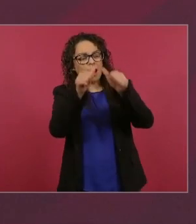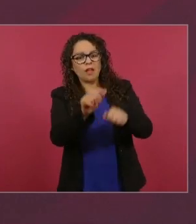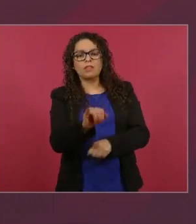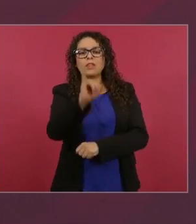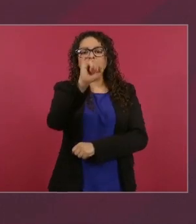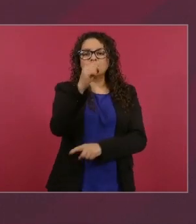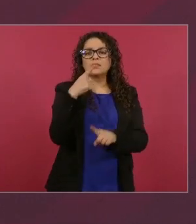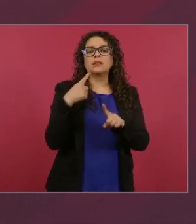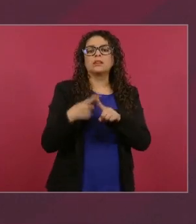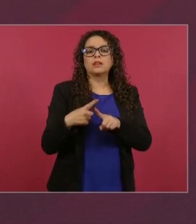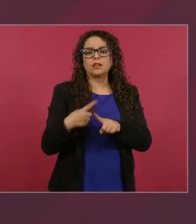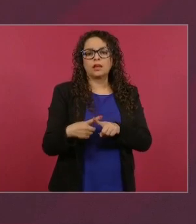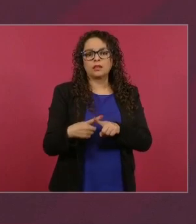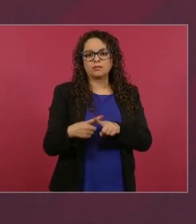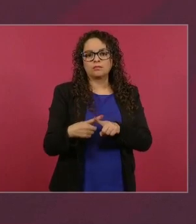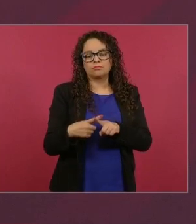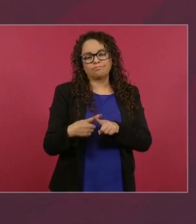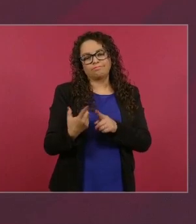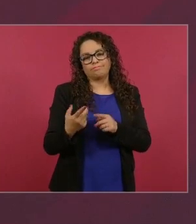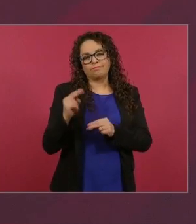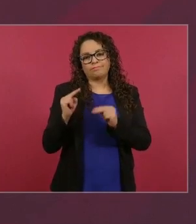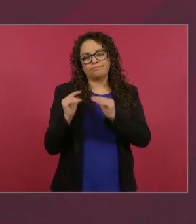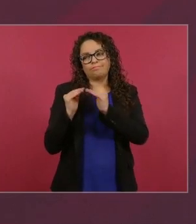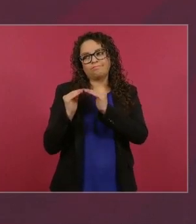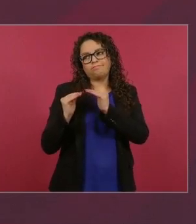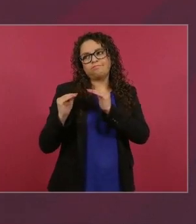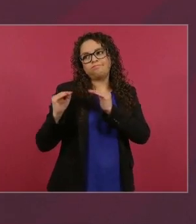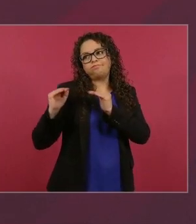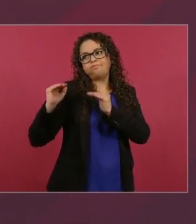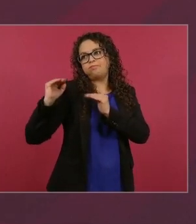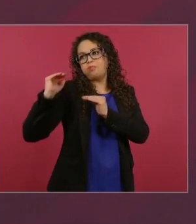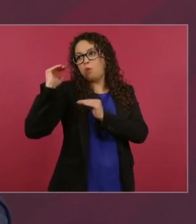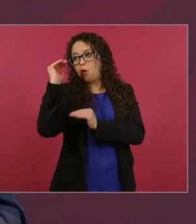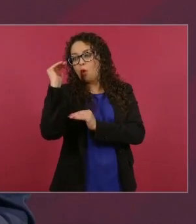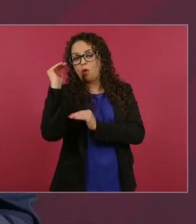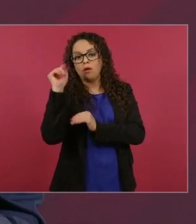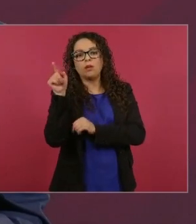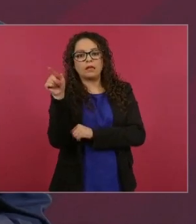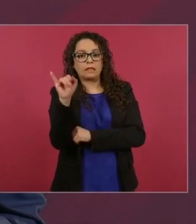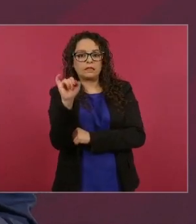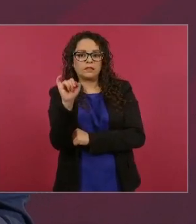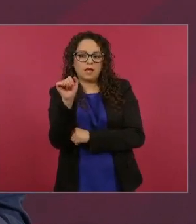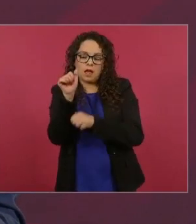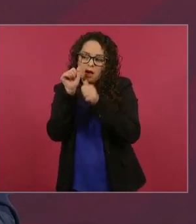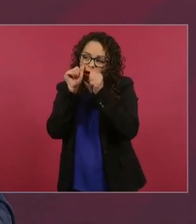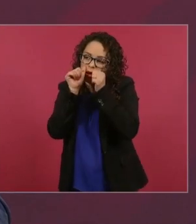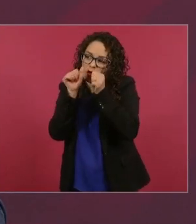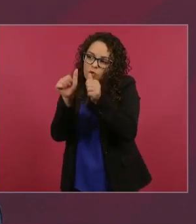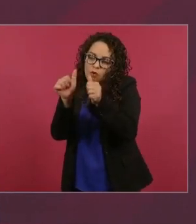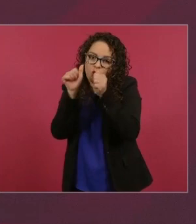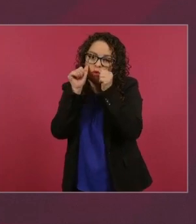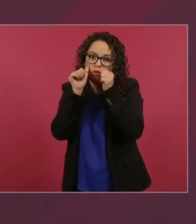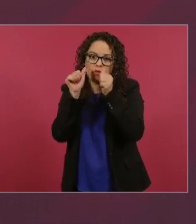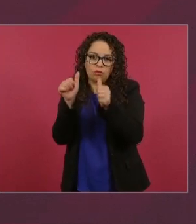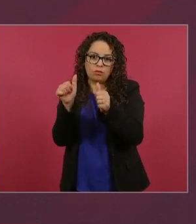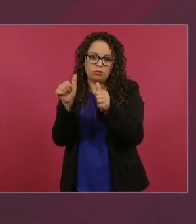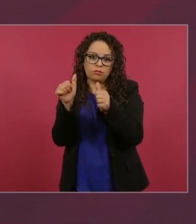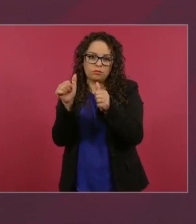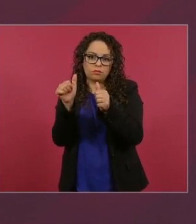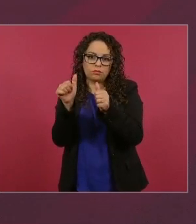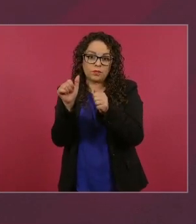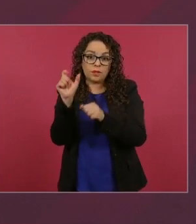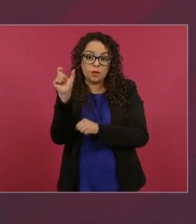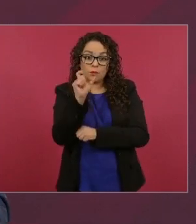al pueblo no se le atendía, nada más cuando había elecciones iban a las